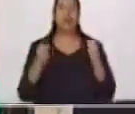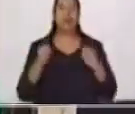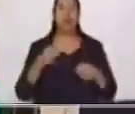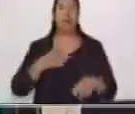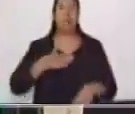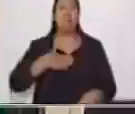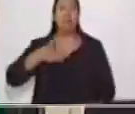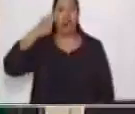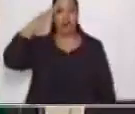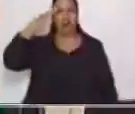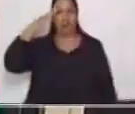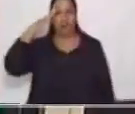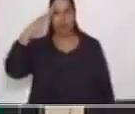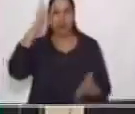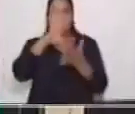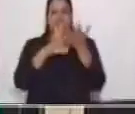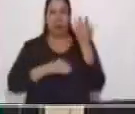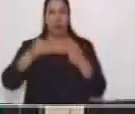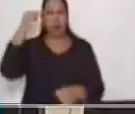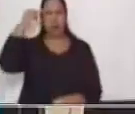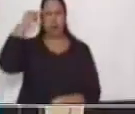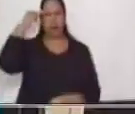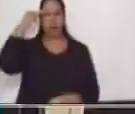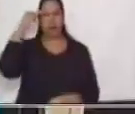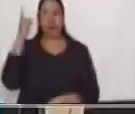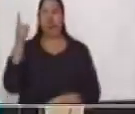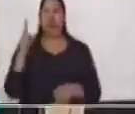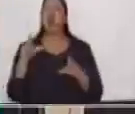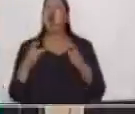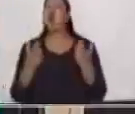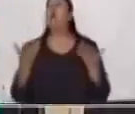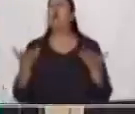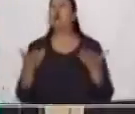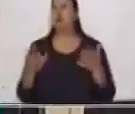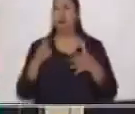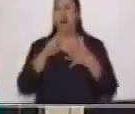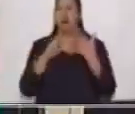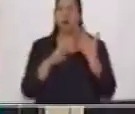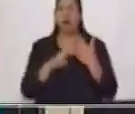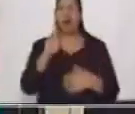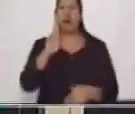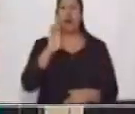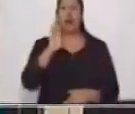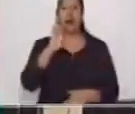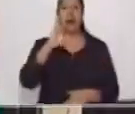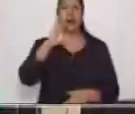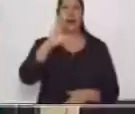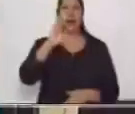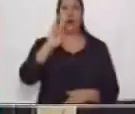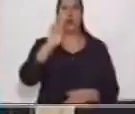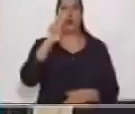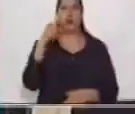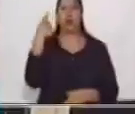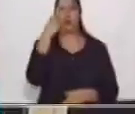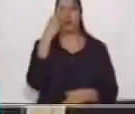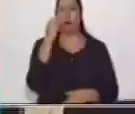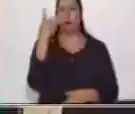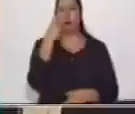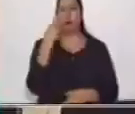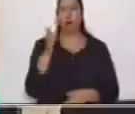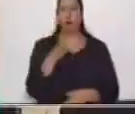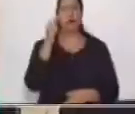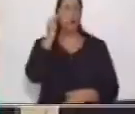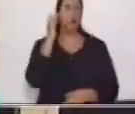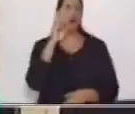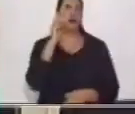mapa mental en este momento se llama recursos gráficos. ¿Y qué es lo único que tendría que hacer acá? Por ejemplo, yo acá en mi caja